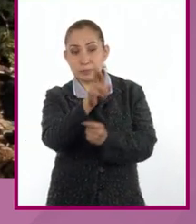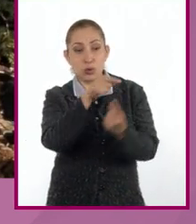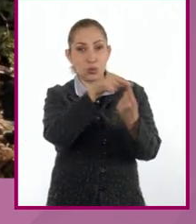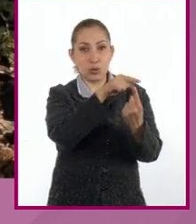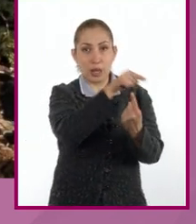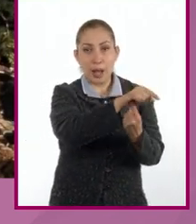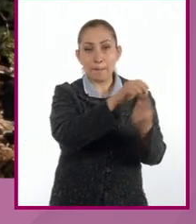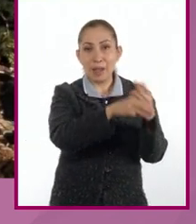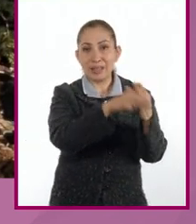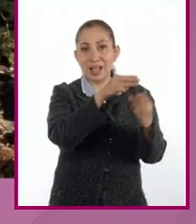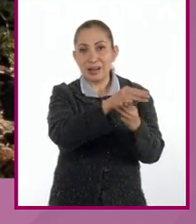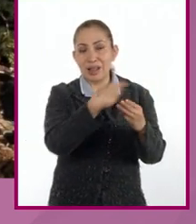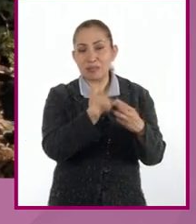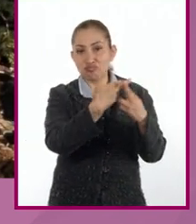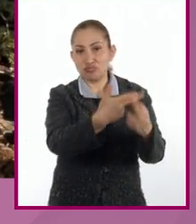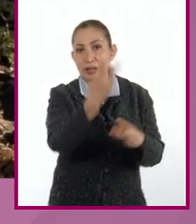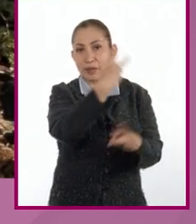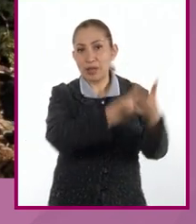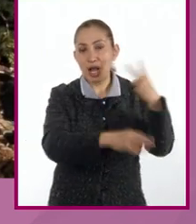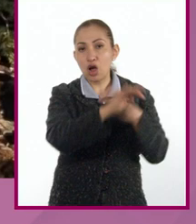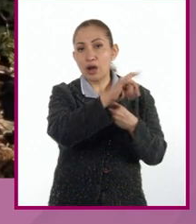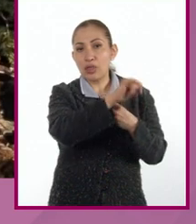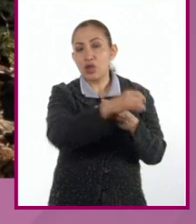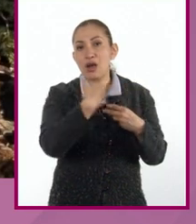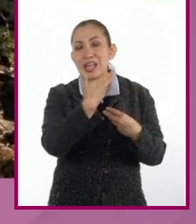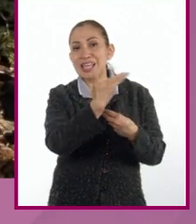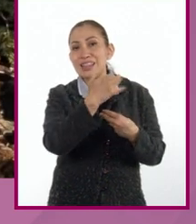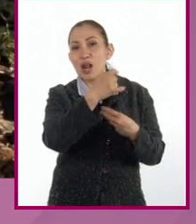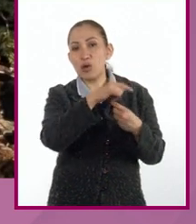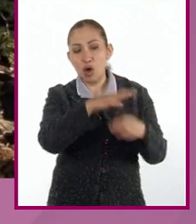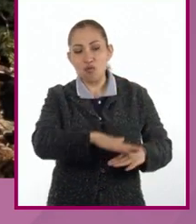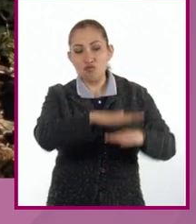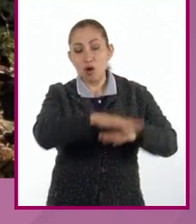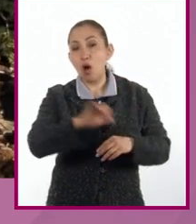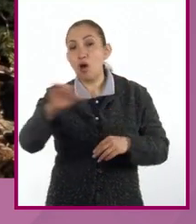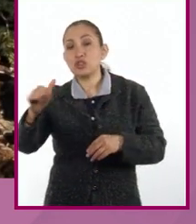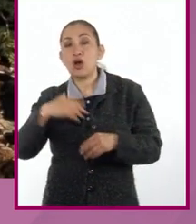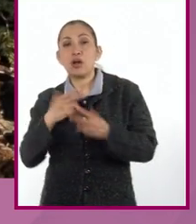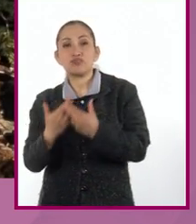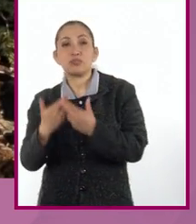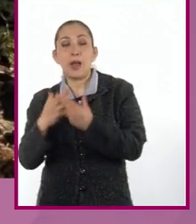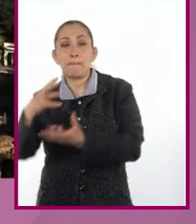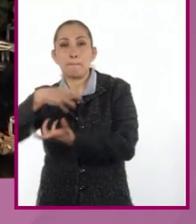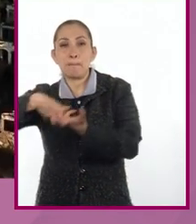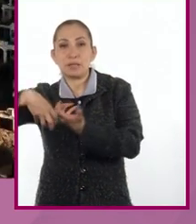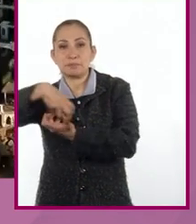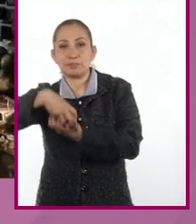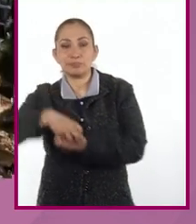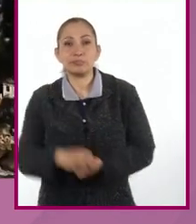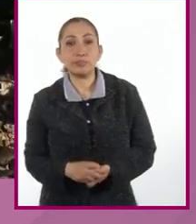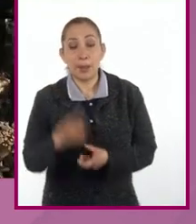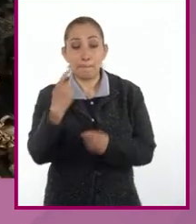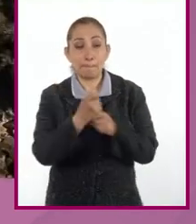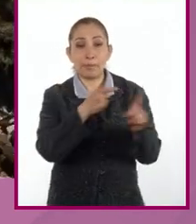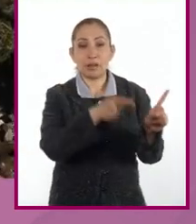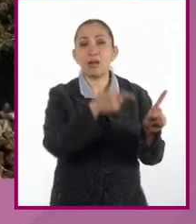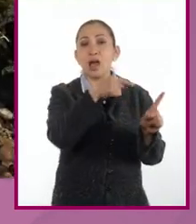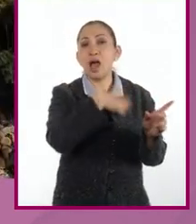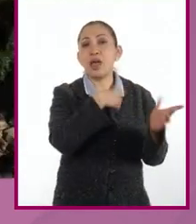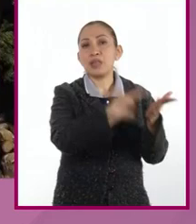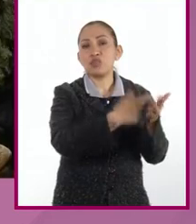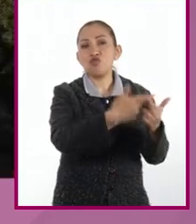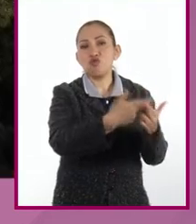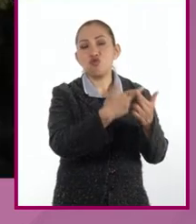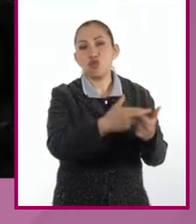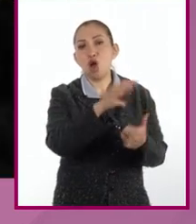Uno es el material de residuo proveniente de concreto hidráulico y otro conocido como residuo mezclado. El primero está compuesto por